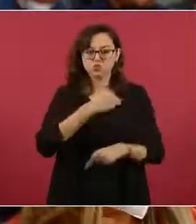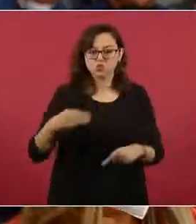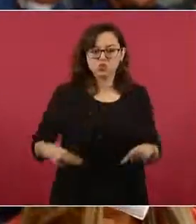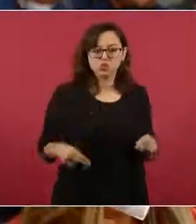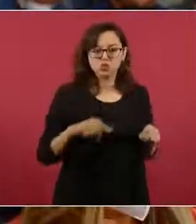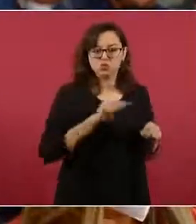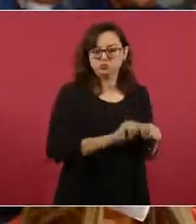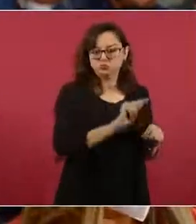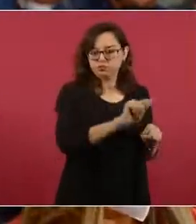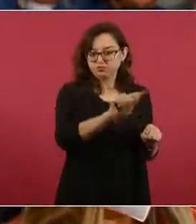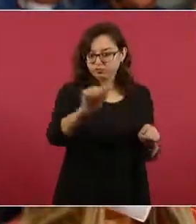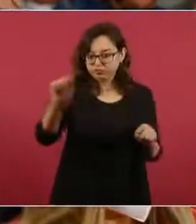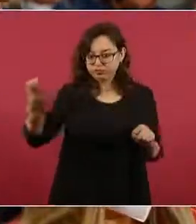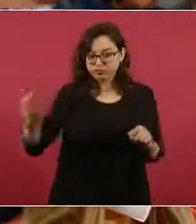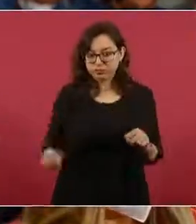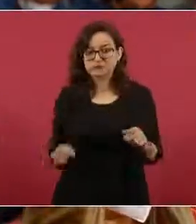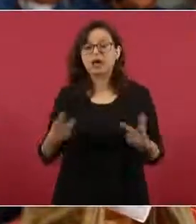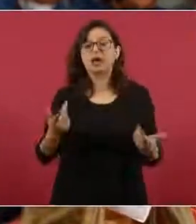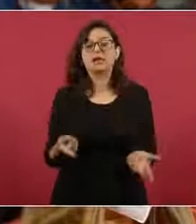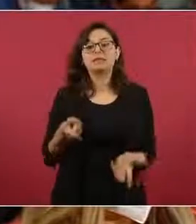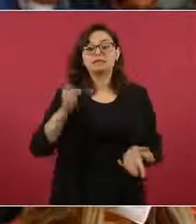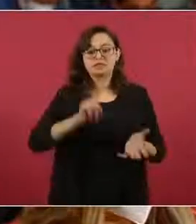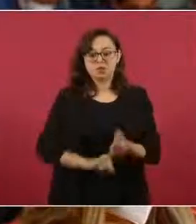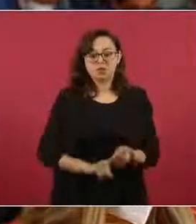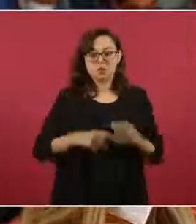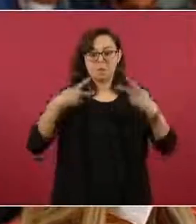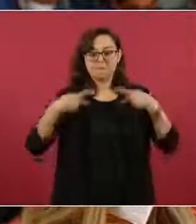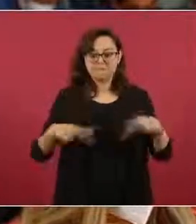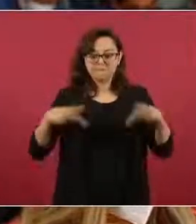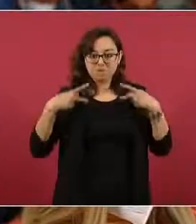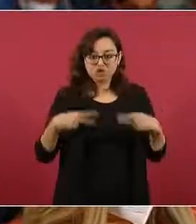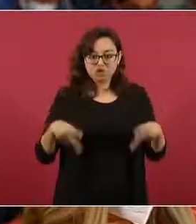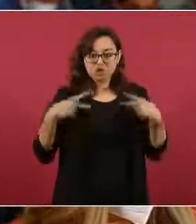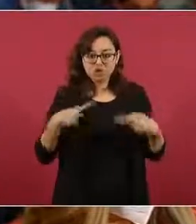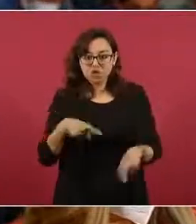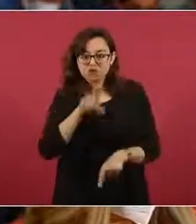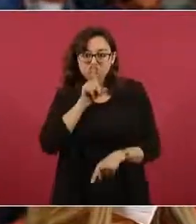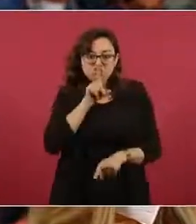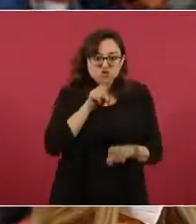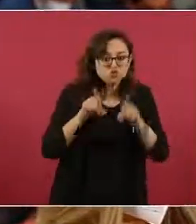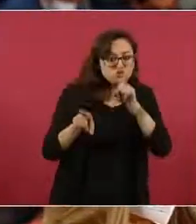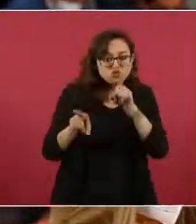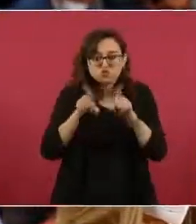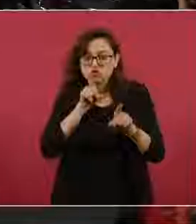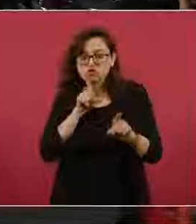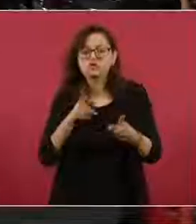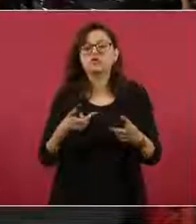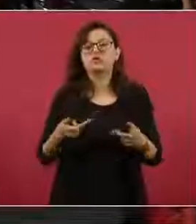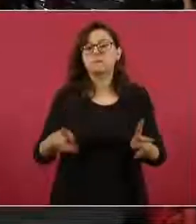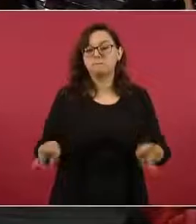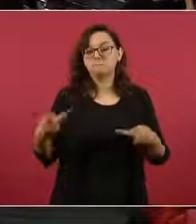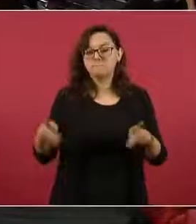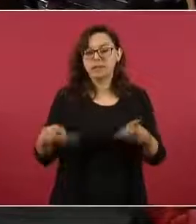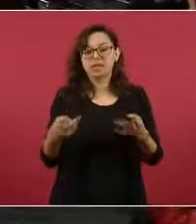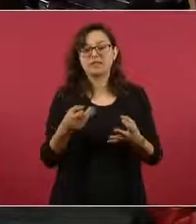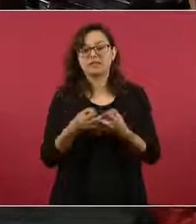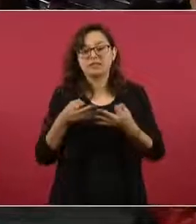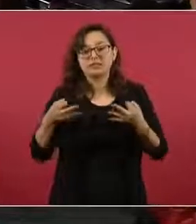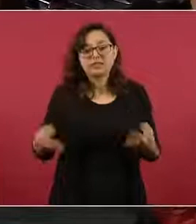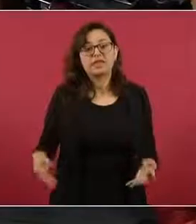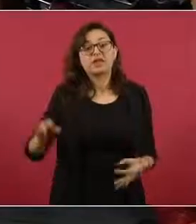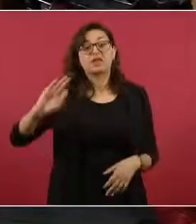han estado haciendo un trabajo sigiloso, vendiendo terrenos federales. Y le voy a traer aquí las pruebas, presidente, donde,